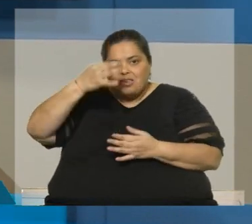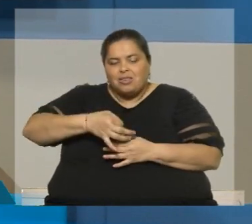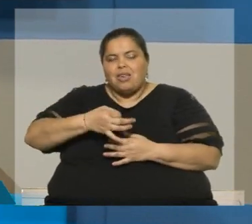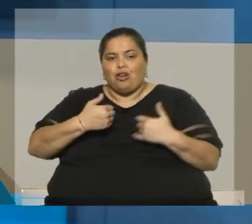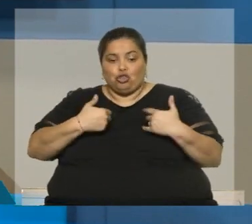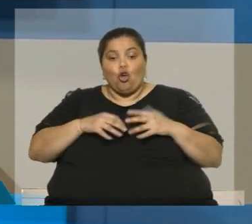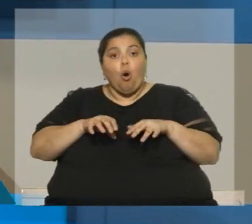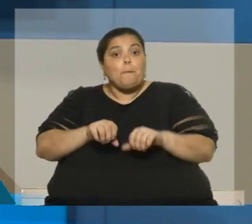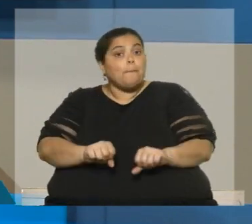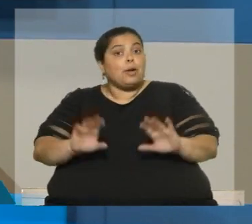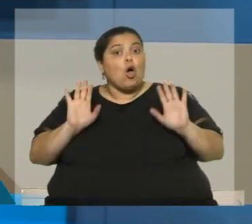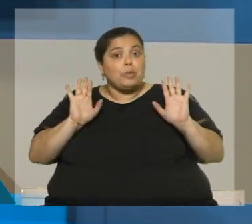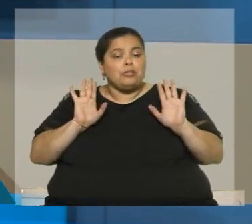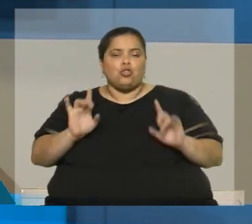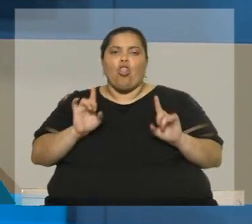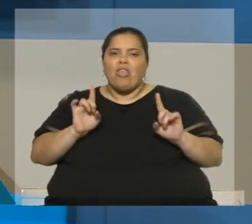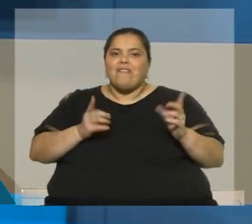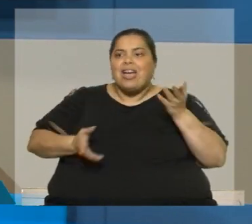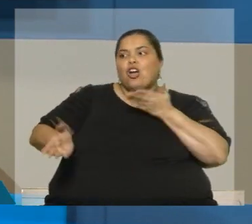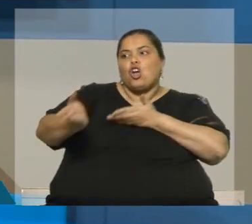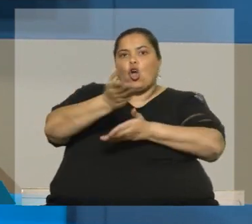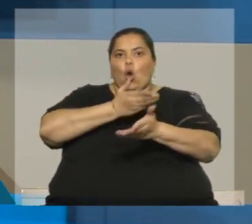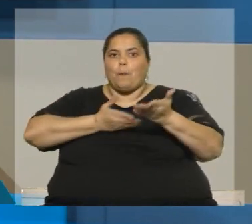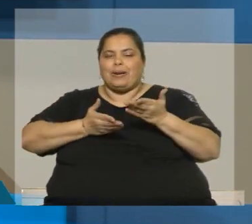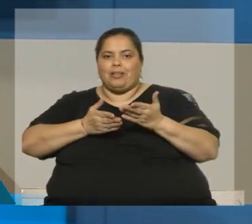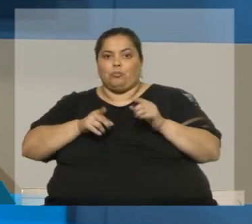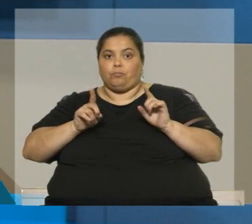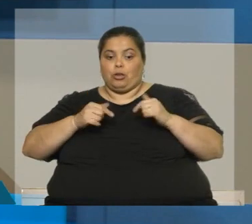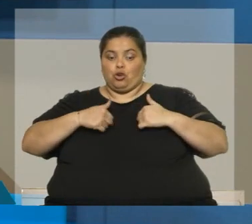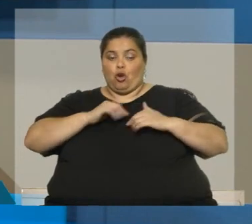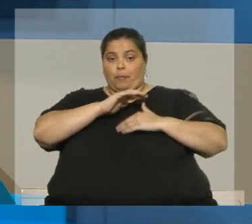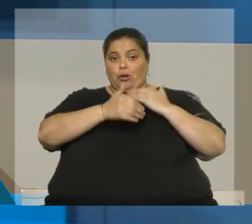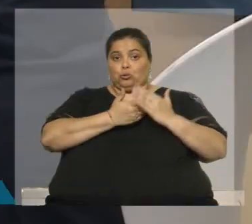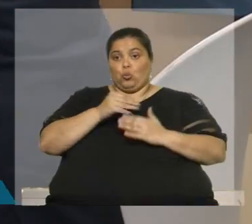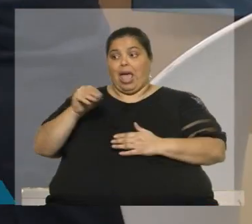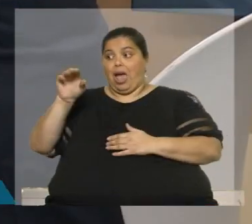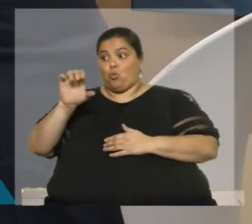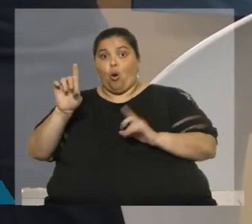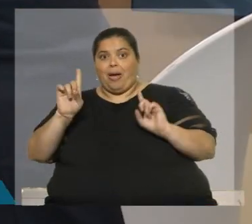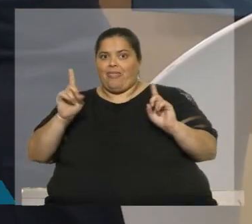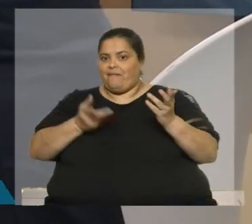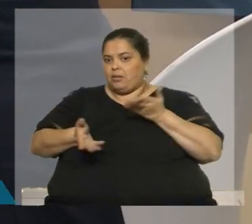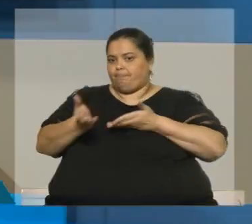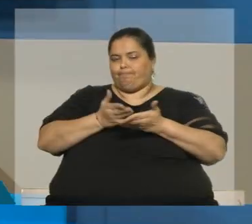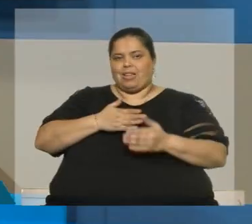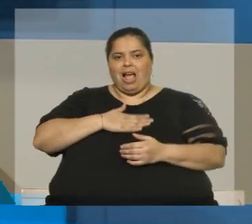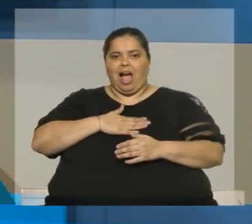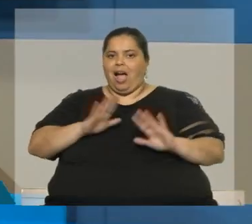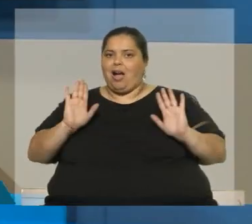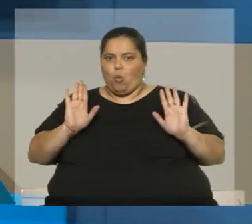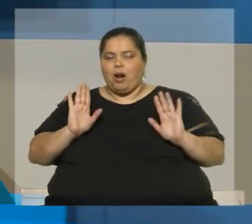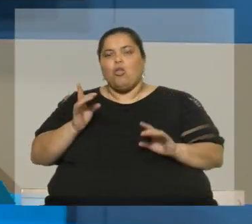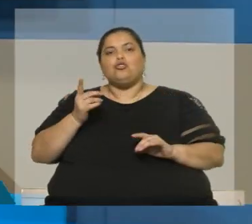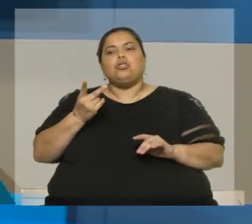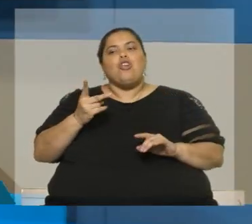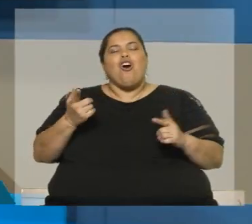comprometemos tienen que ser compartidos. Es decir, tienen que afectar tanto el Mercosur como Europa. Porque si no, esto no es lo que hacen los socios